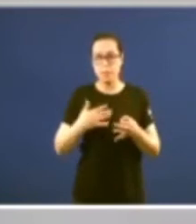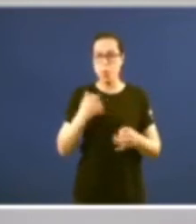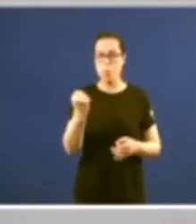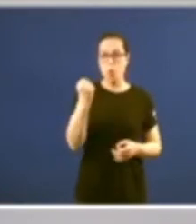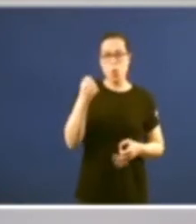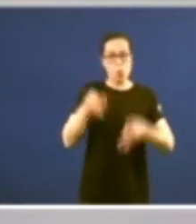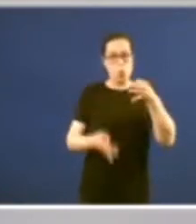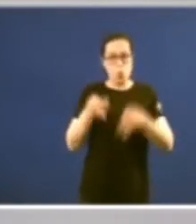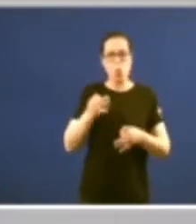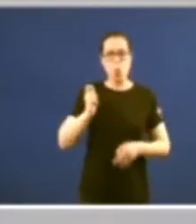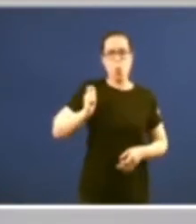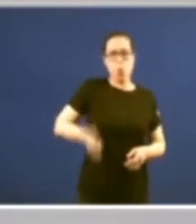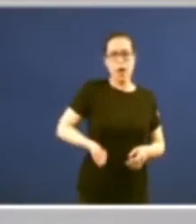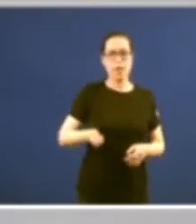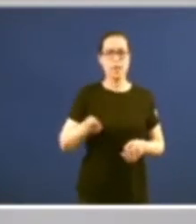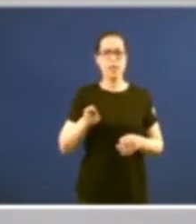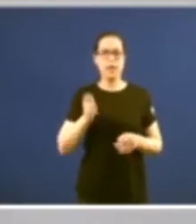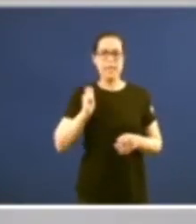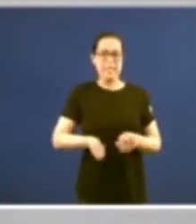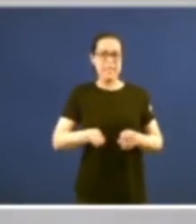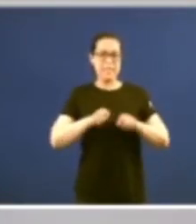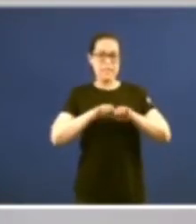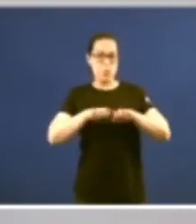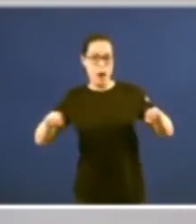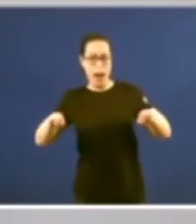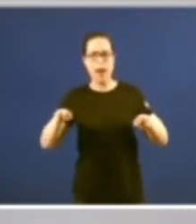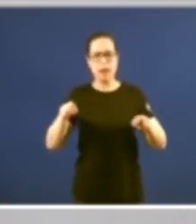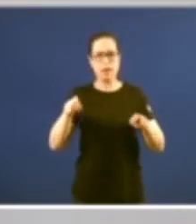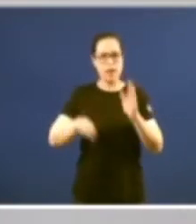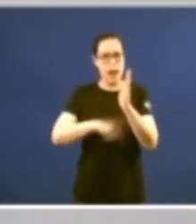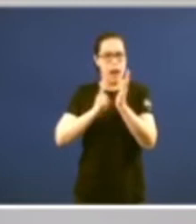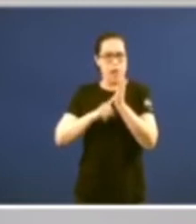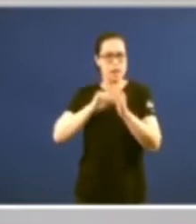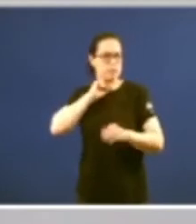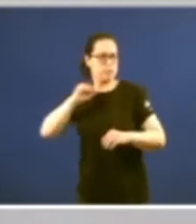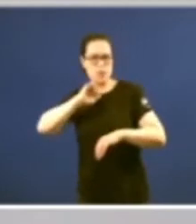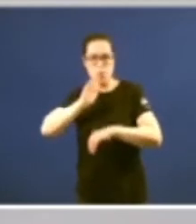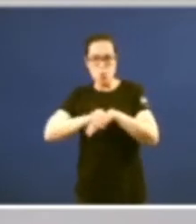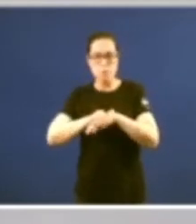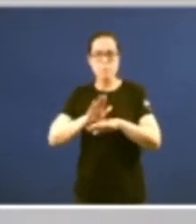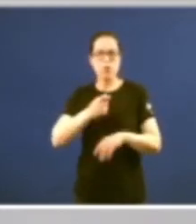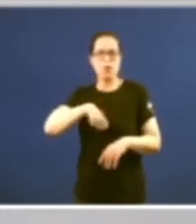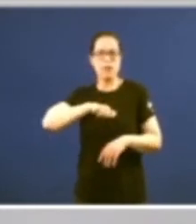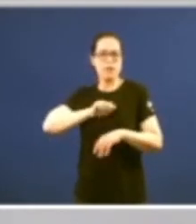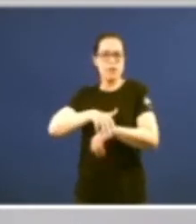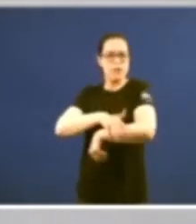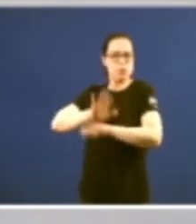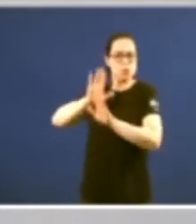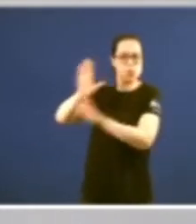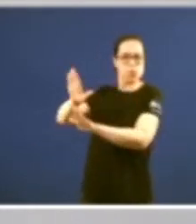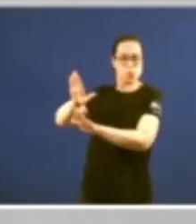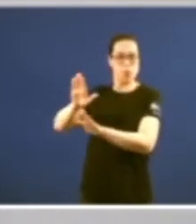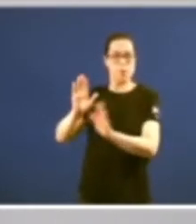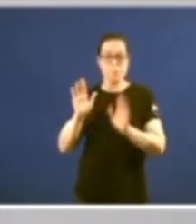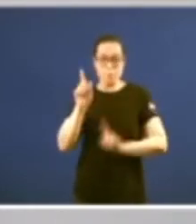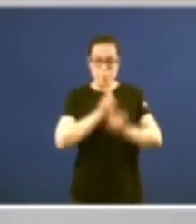jueces y tribunales actúan sometidos al imperio de la ley pero teniendo en cuenta esa competencia exclusiva del estado el problema es que desde